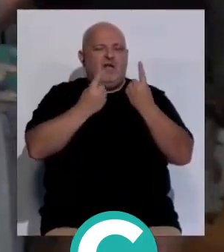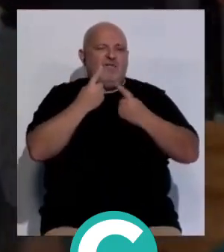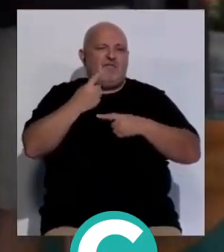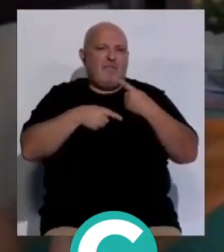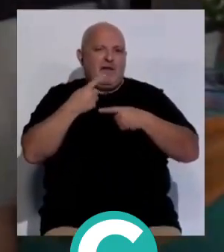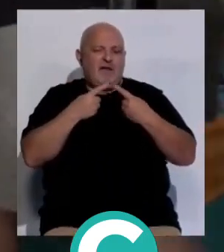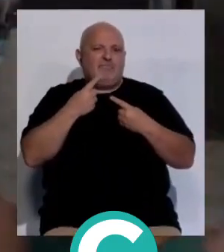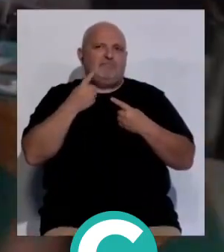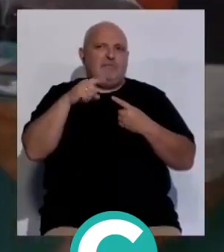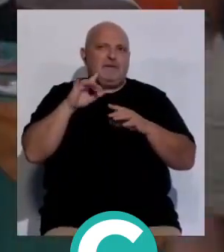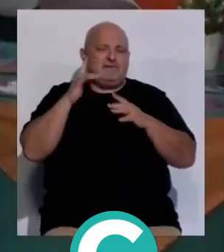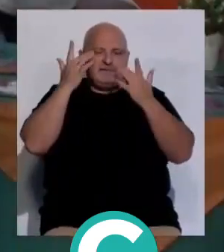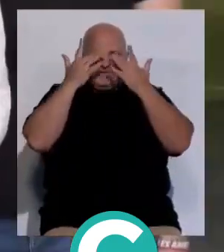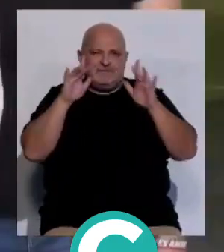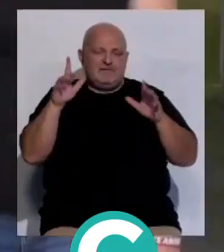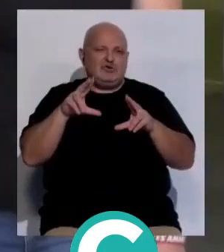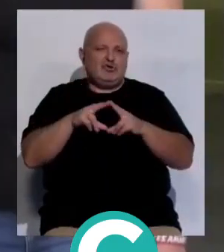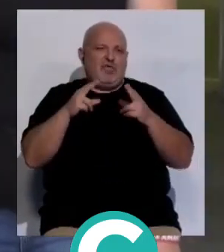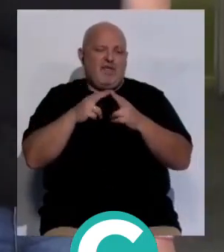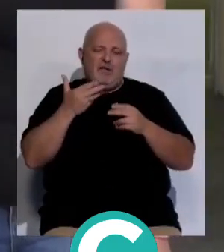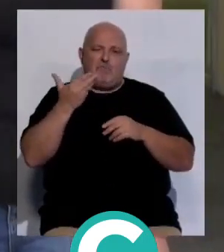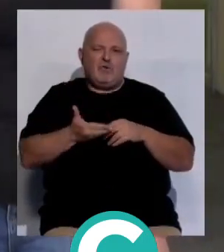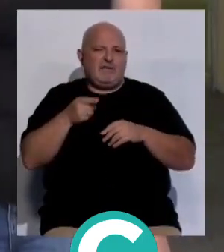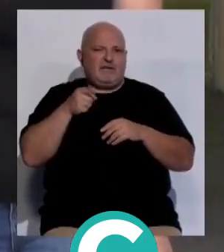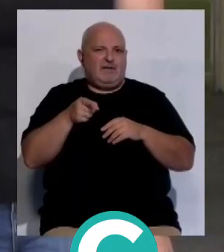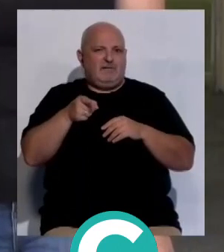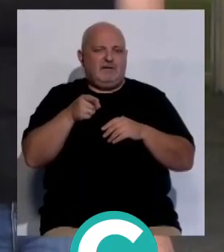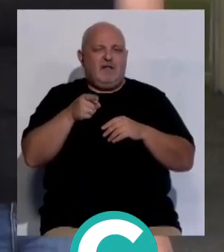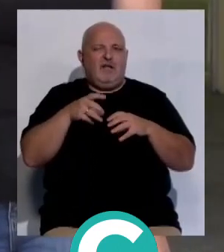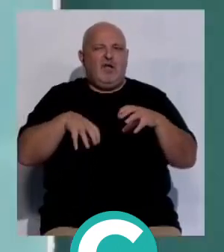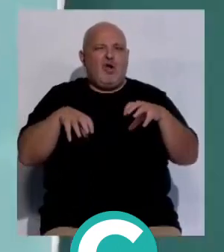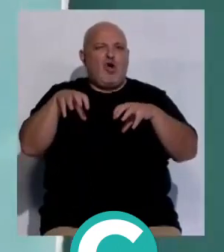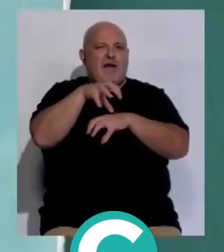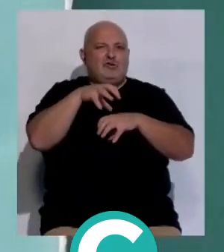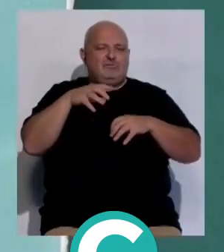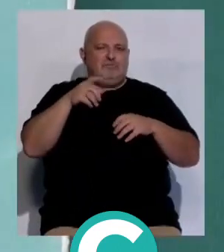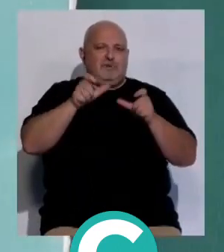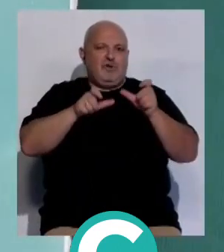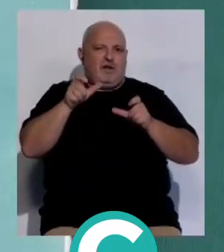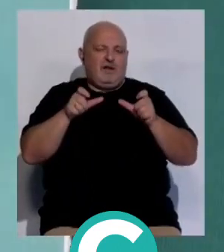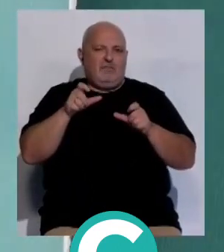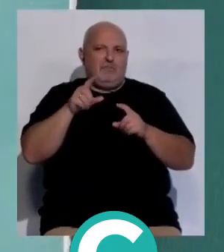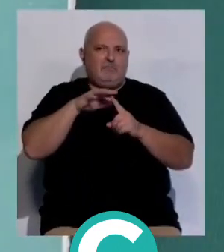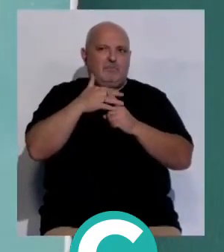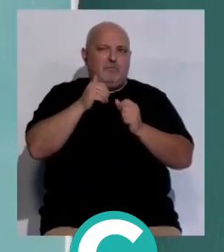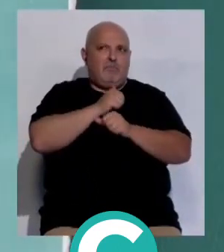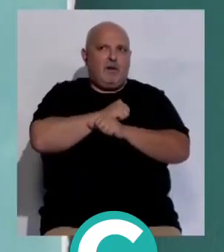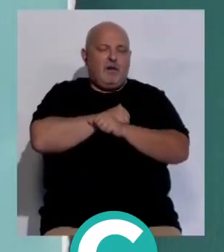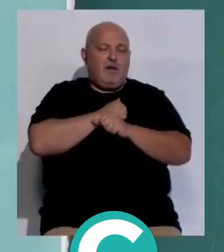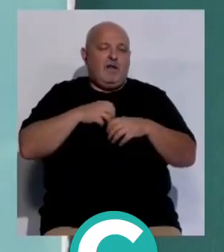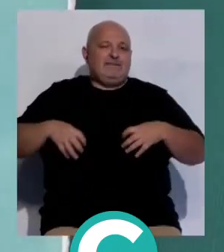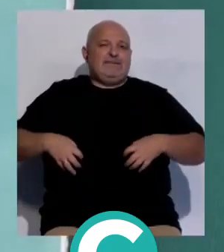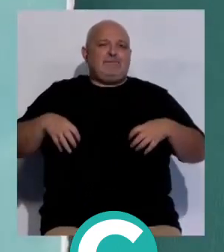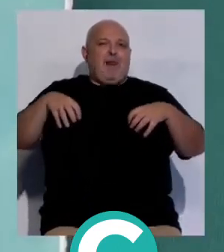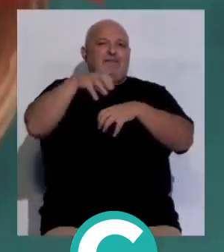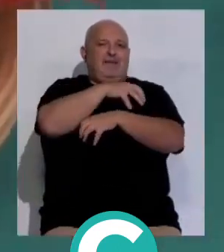familiares, además de sensibilizar a la sociedad sobre la importancia que adquiere la donación de órganos para las personas que se encuentran a la espera de un trasplante